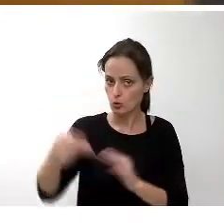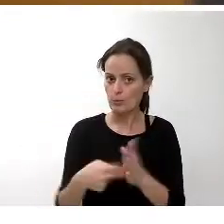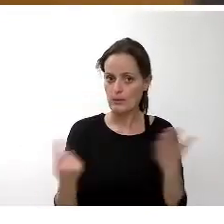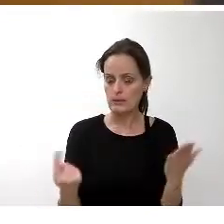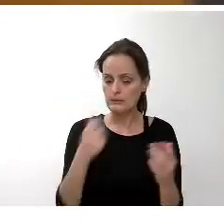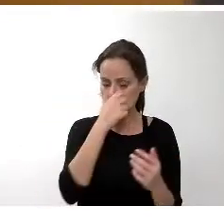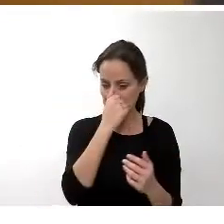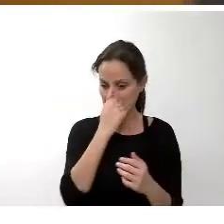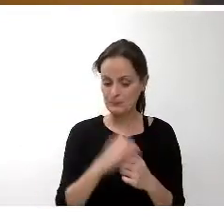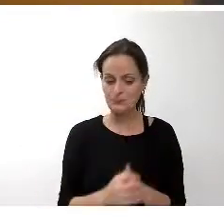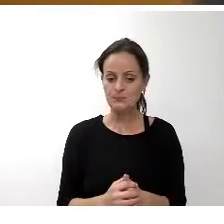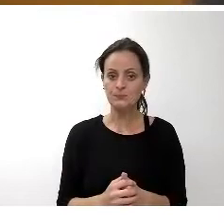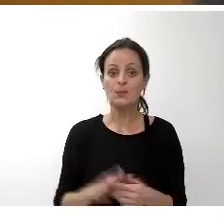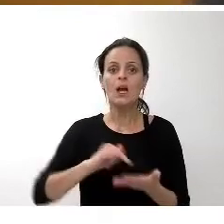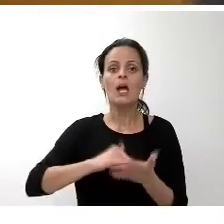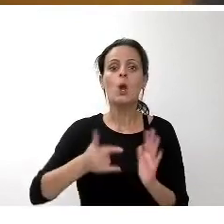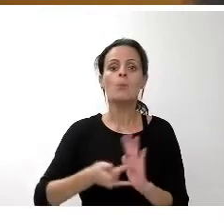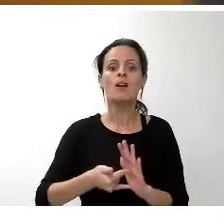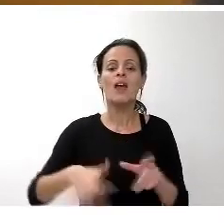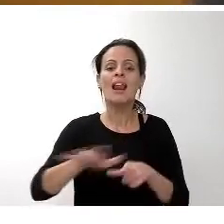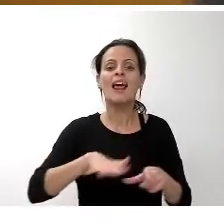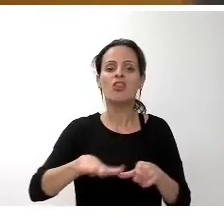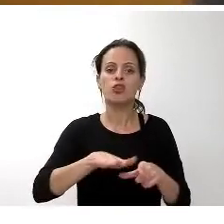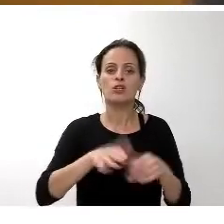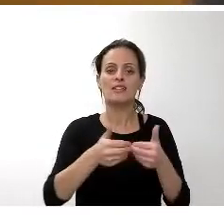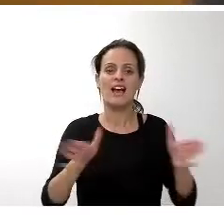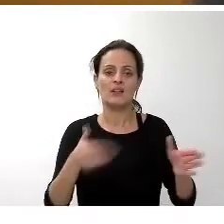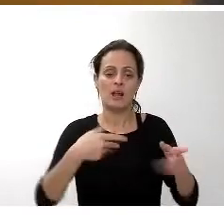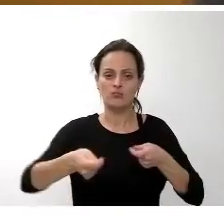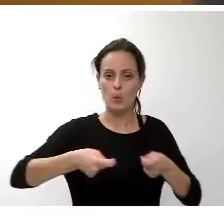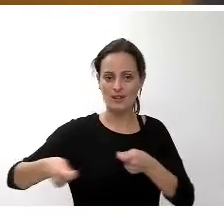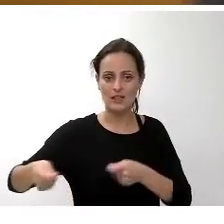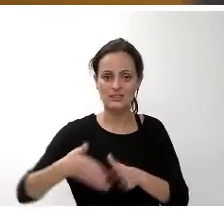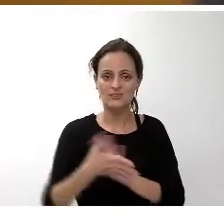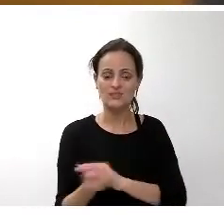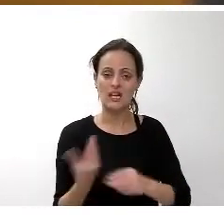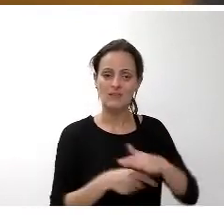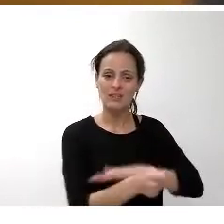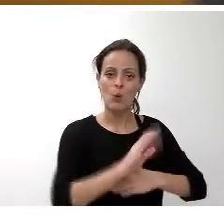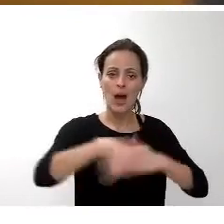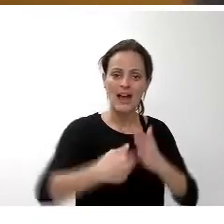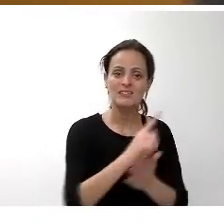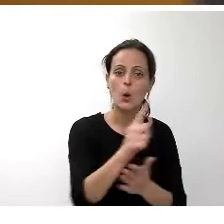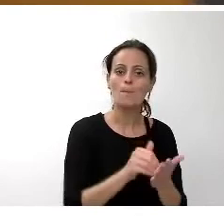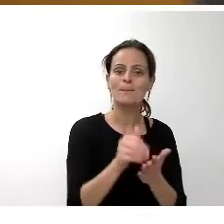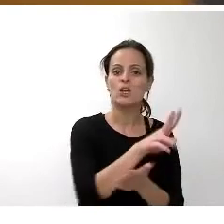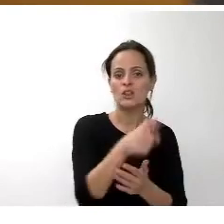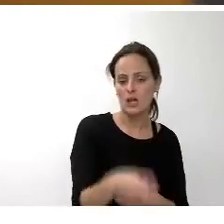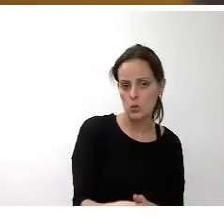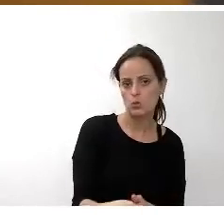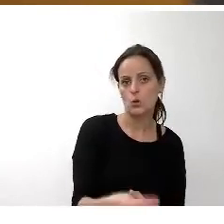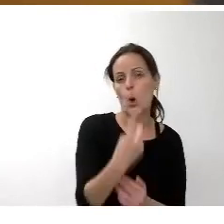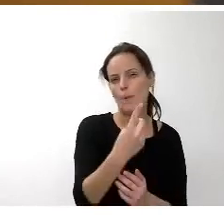en cuanto a los planes sectoriales las zonas comerciales abiertas de la isla contarán con inversión de un millón de euros de algo más de un millón de euros